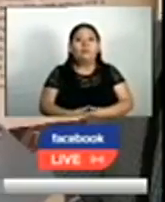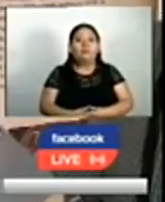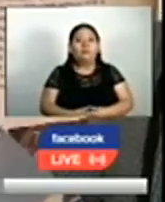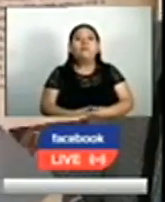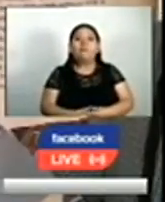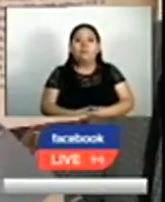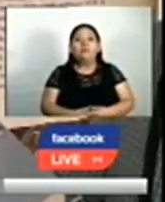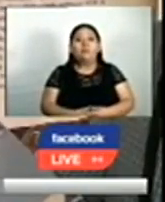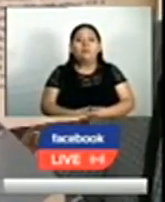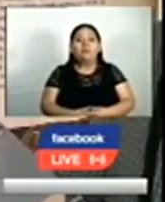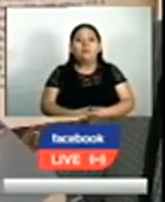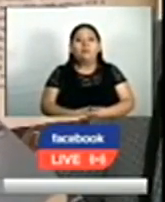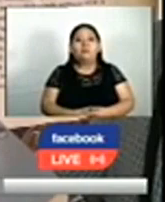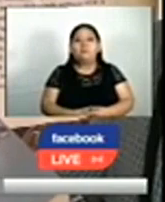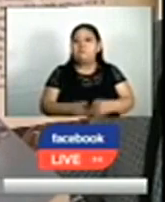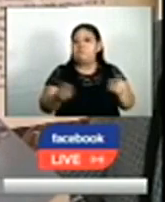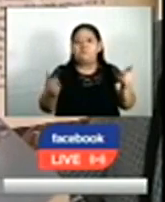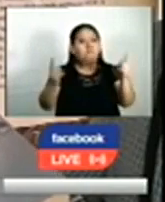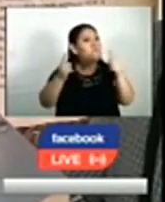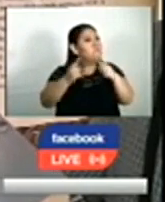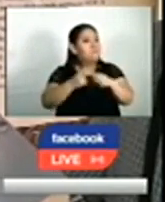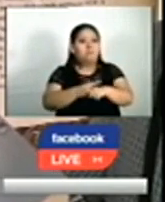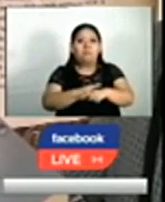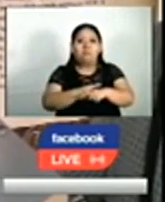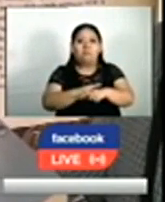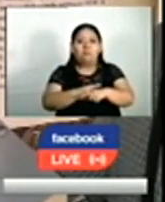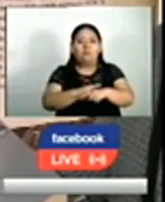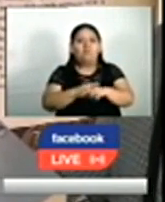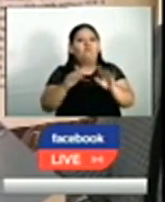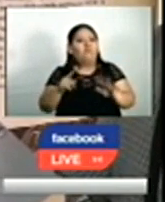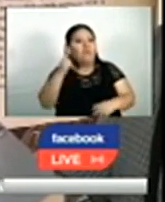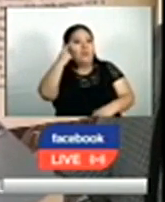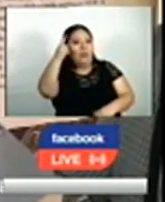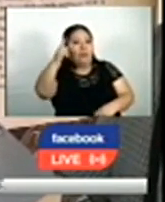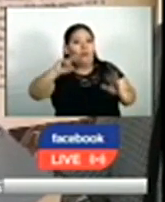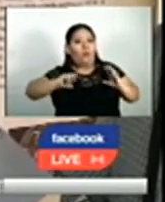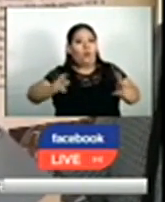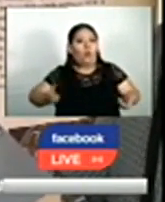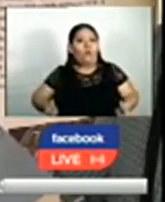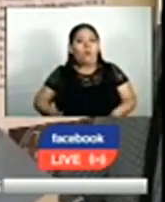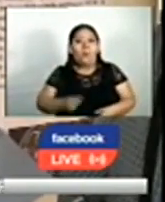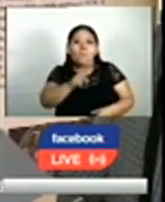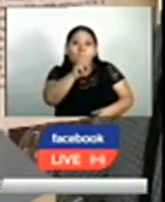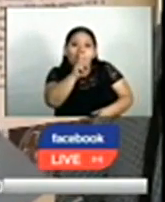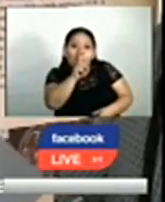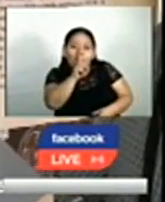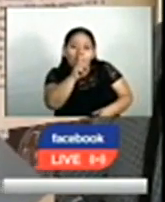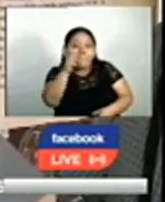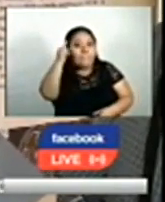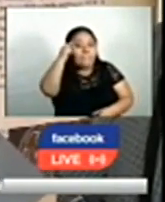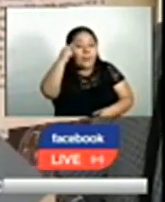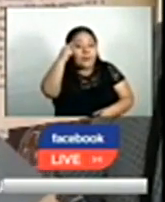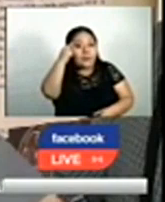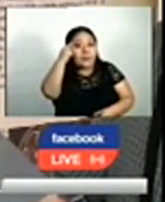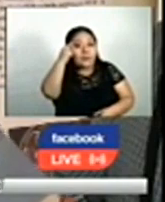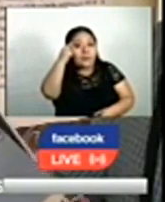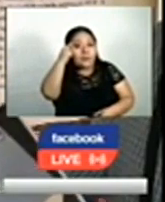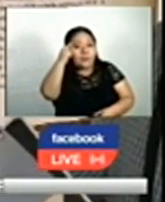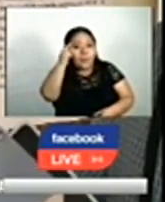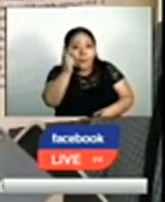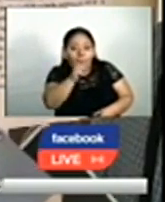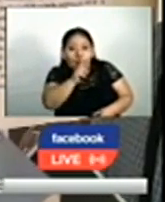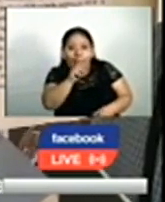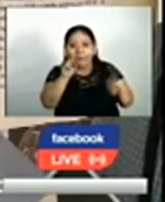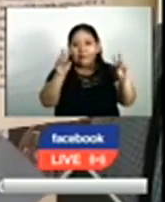Sí, no ha habido cambio. La táctica gubernamental ha sido el silencio porque piensan que si no se